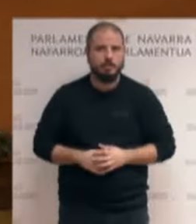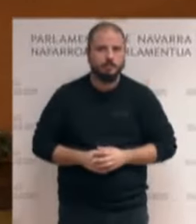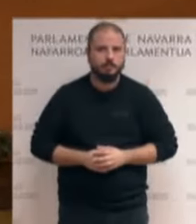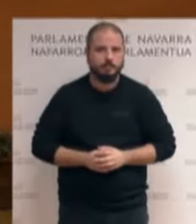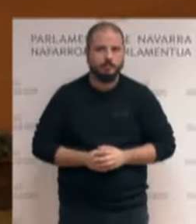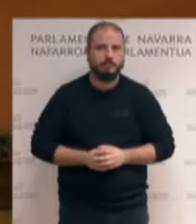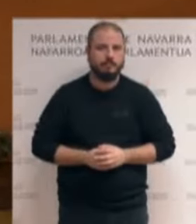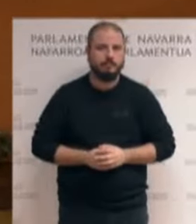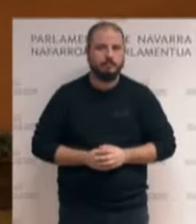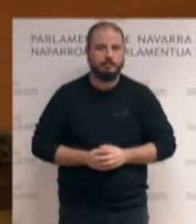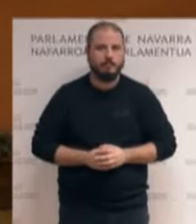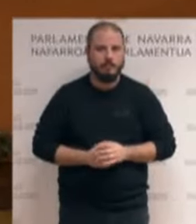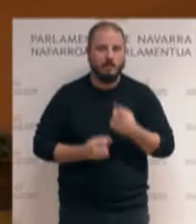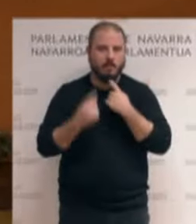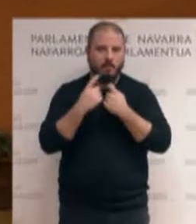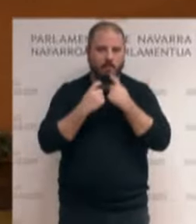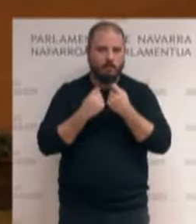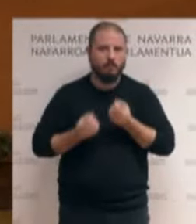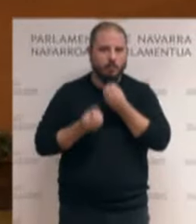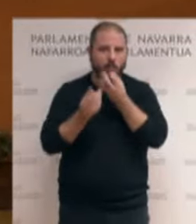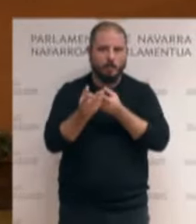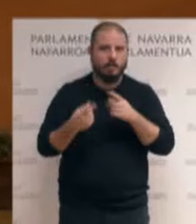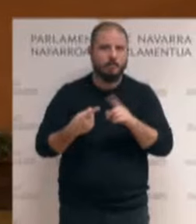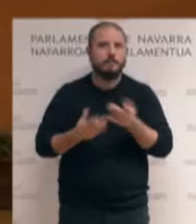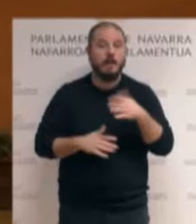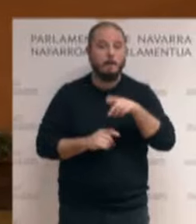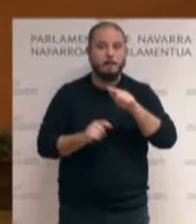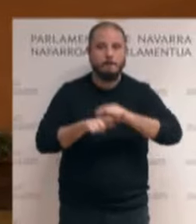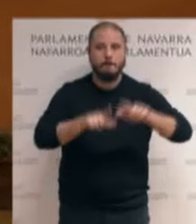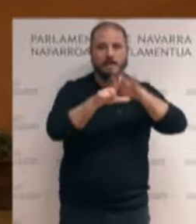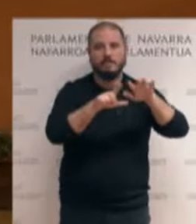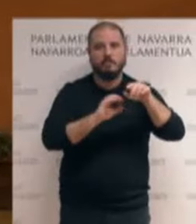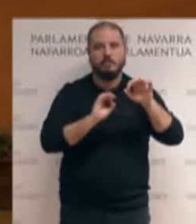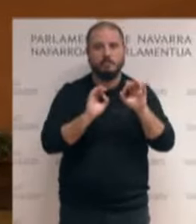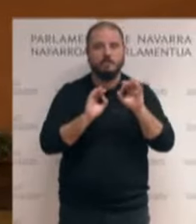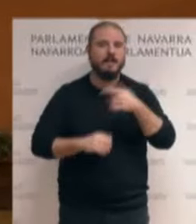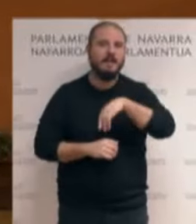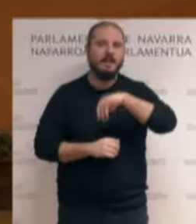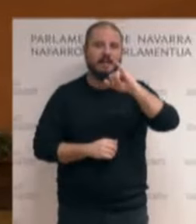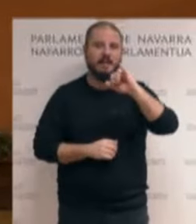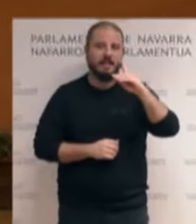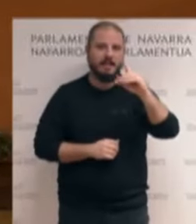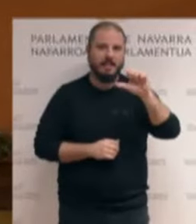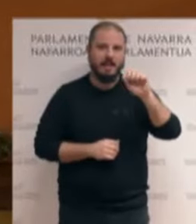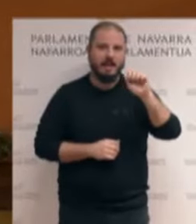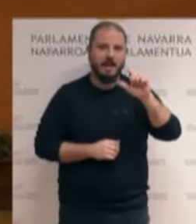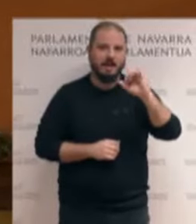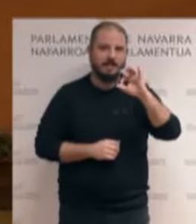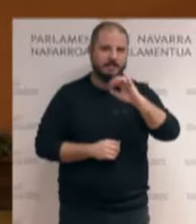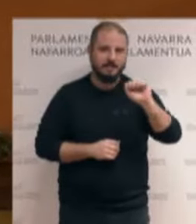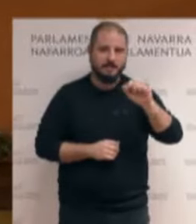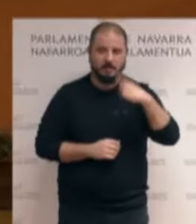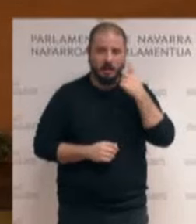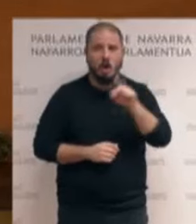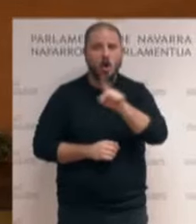voy a dar una serie de datos. Según la plataforma idealista, el alquiler en Iruña cuesta al año de media 11 euros por metro cuadrado.